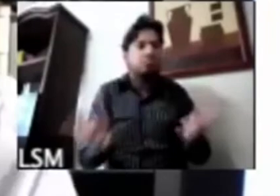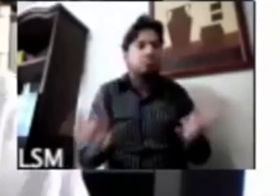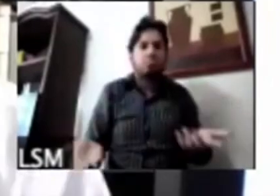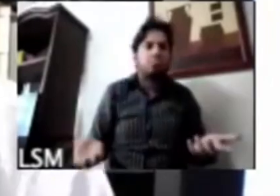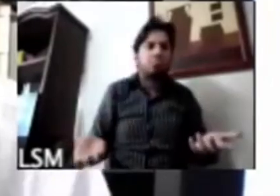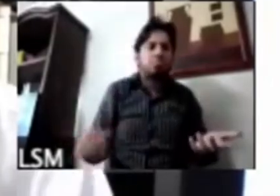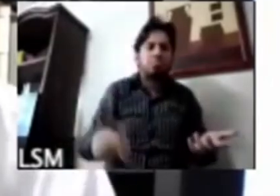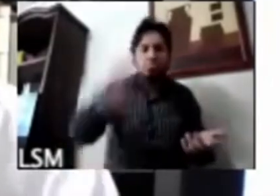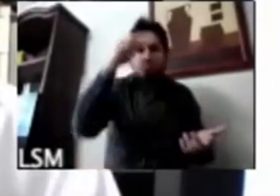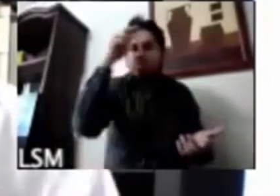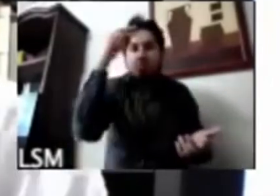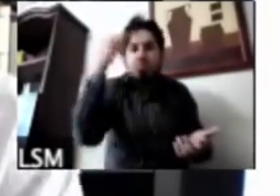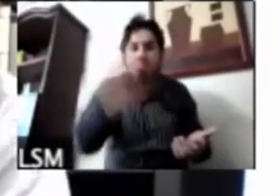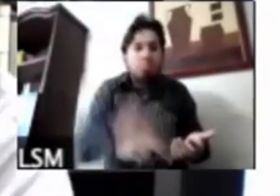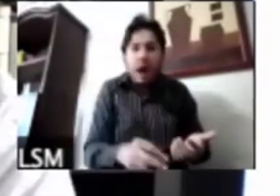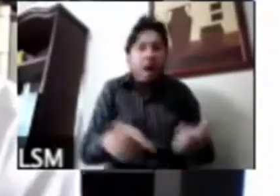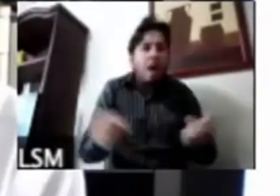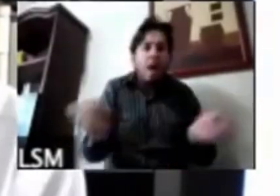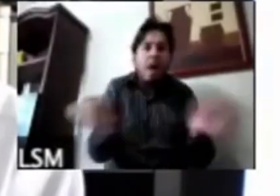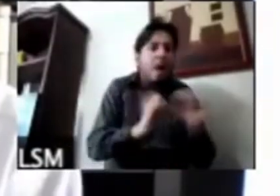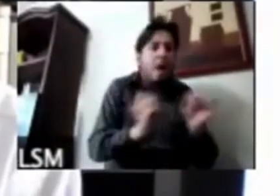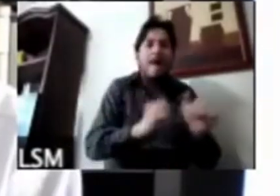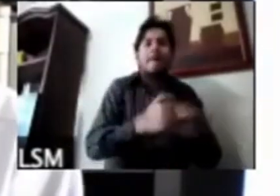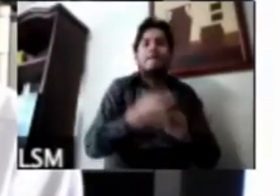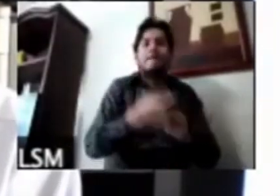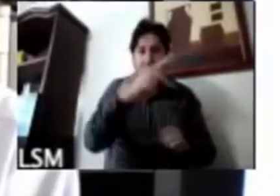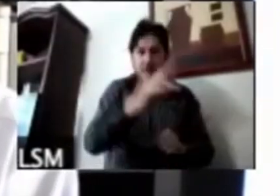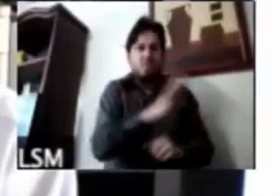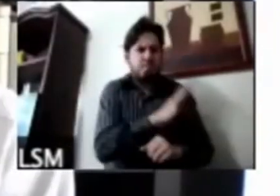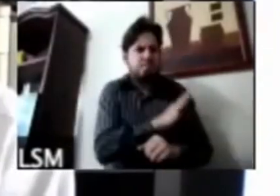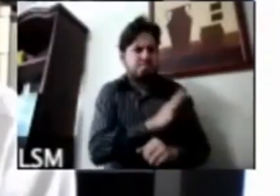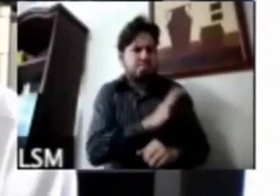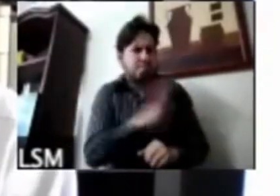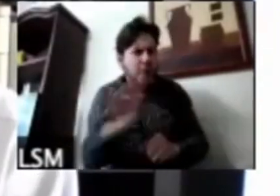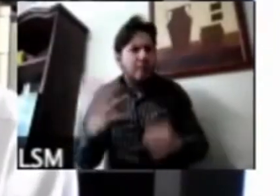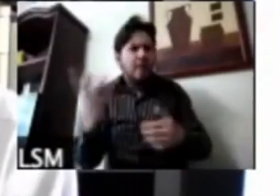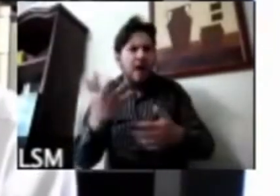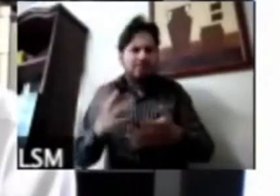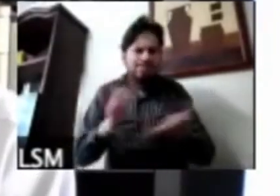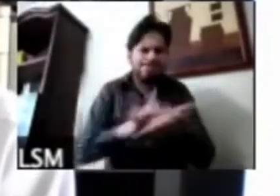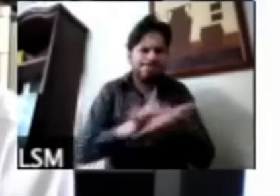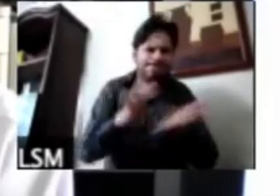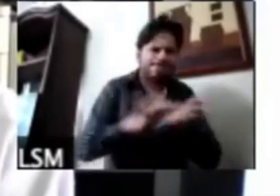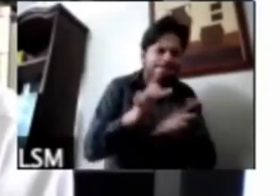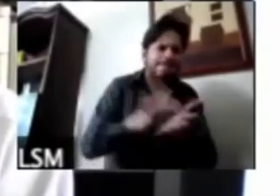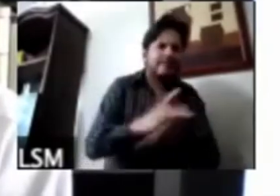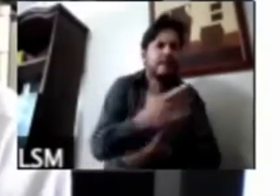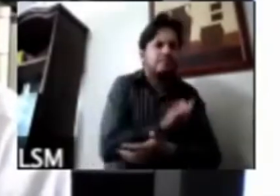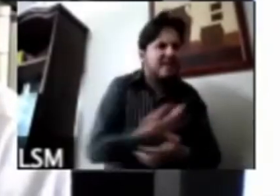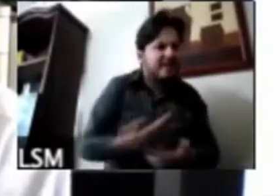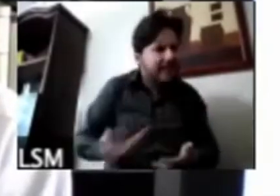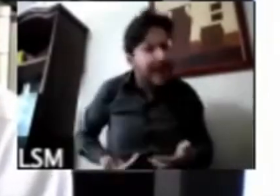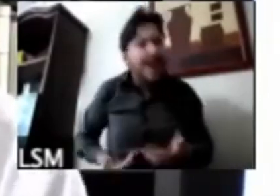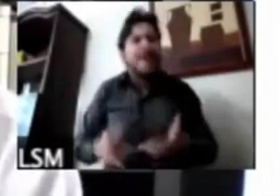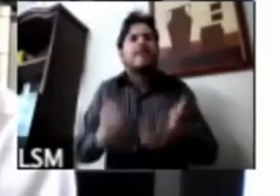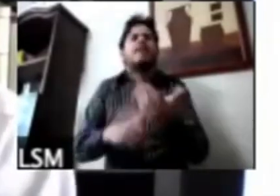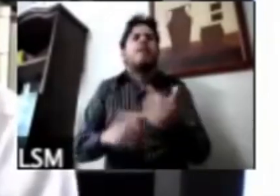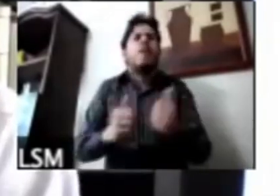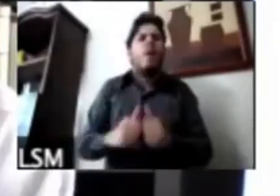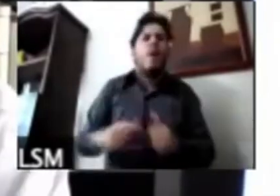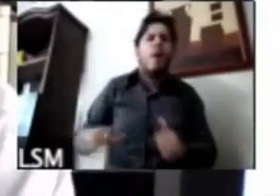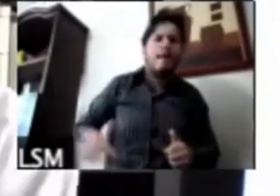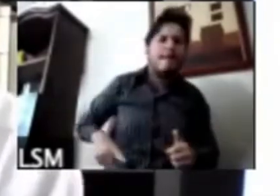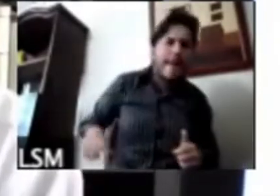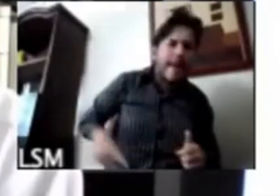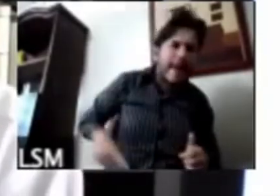que aún sin ser un salto importante en el apoyo al presidente y al gobierno sí notable pero no no